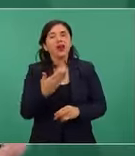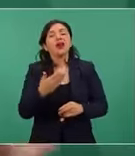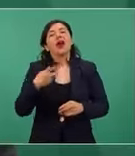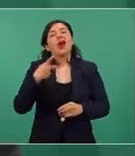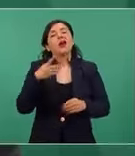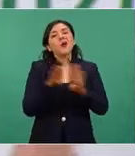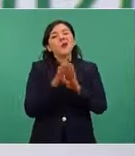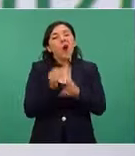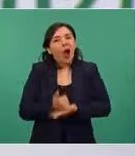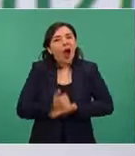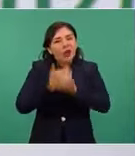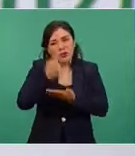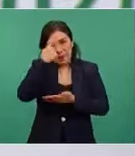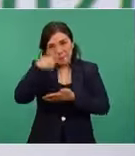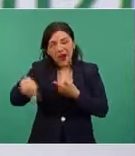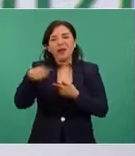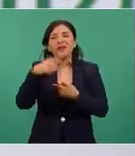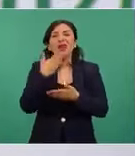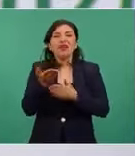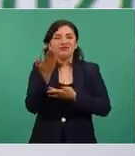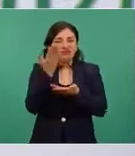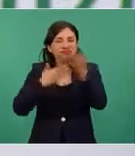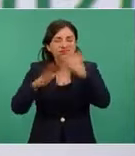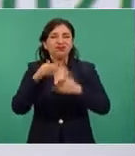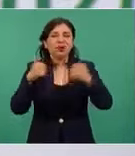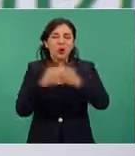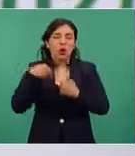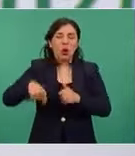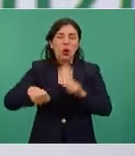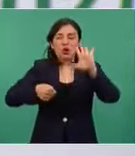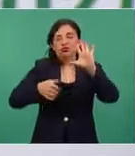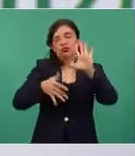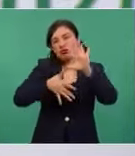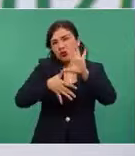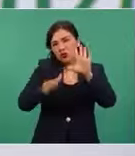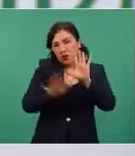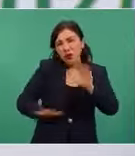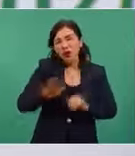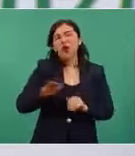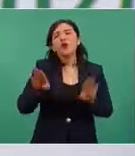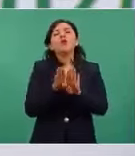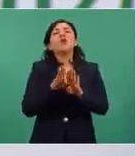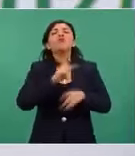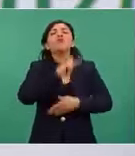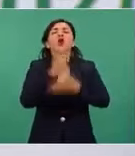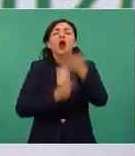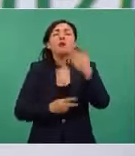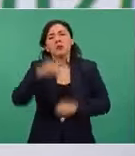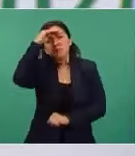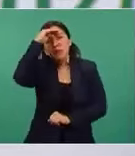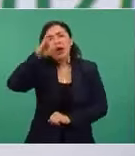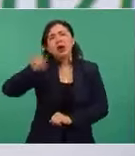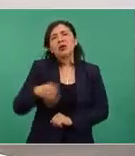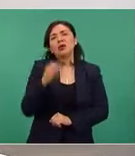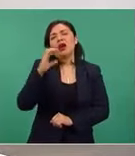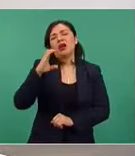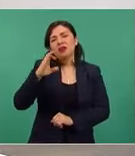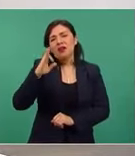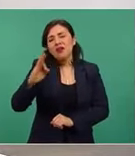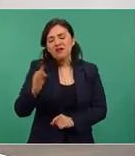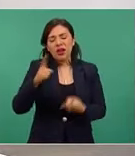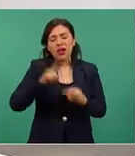Centroamérica, que ya el presidente ha hecho varias propuestas, Sembrando Vida, Jóvenes Construyendo el Futuro, etcétera.